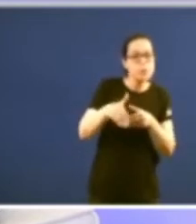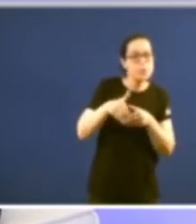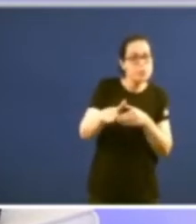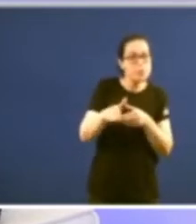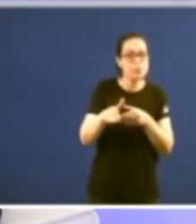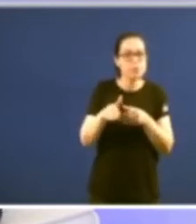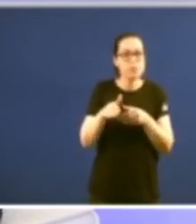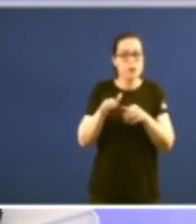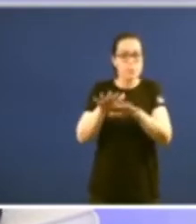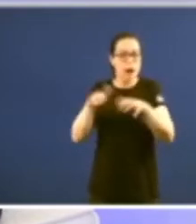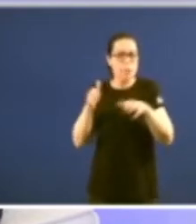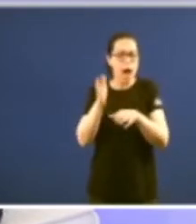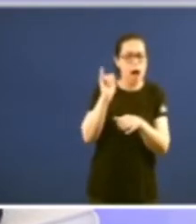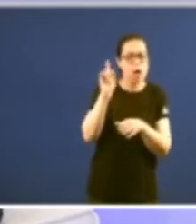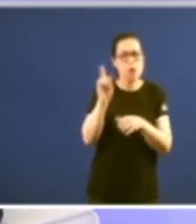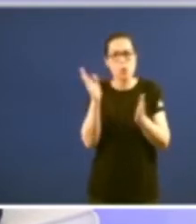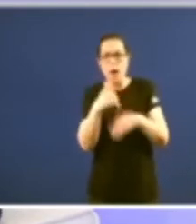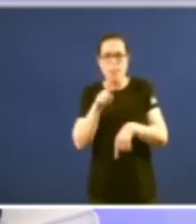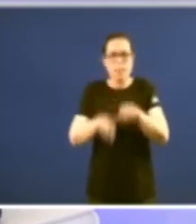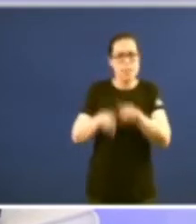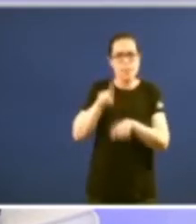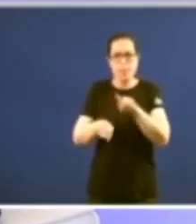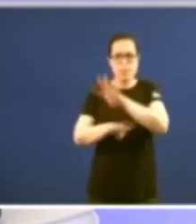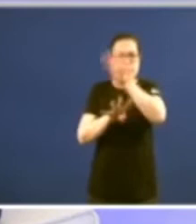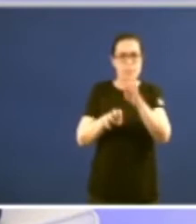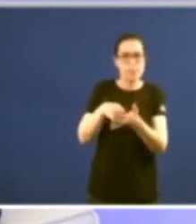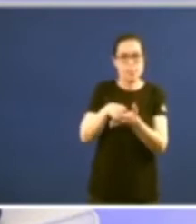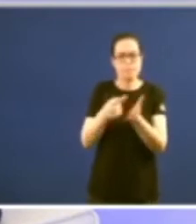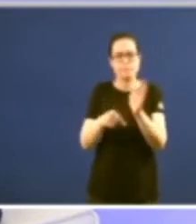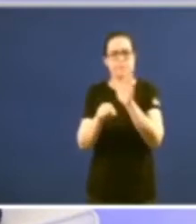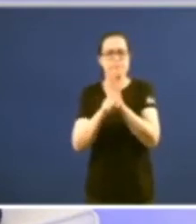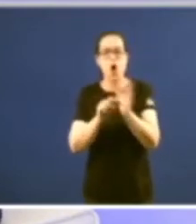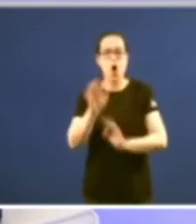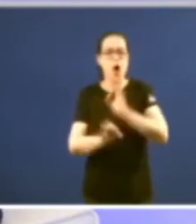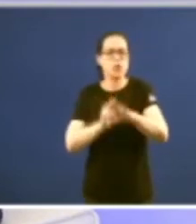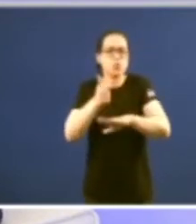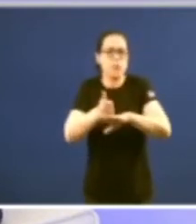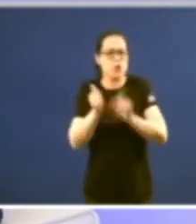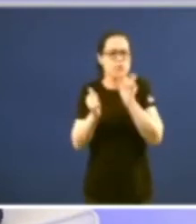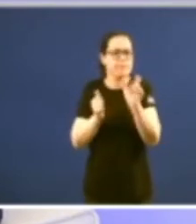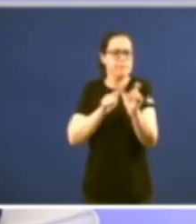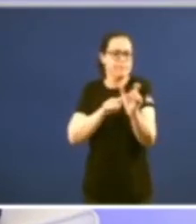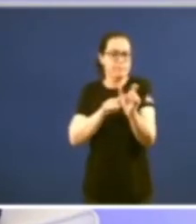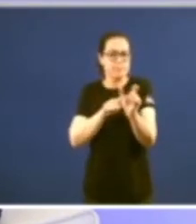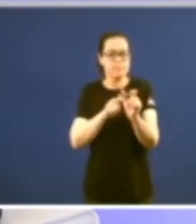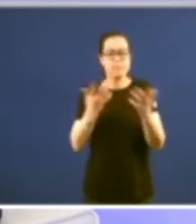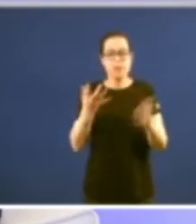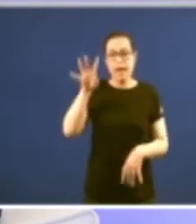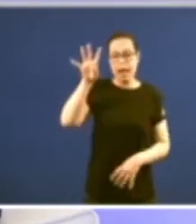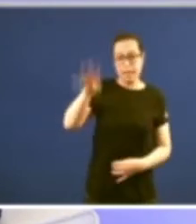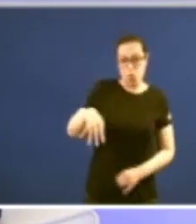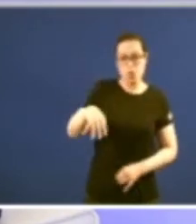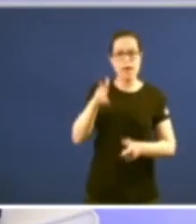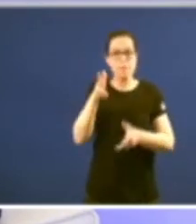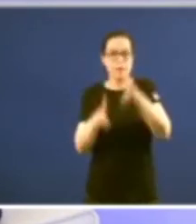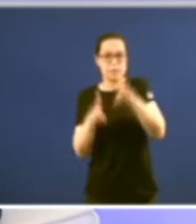ter parlamento que ocorre despois? pois ocorre que cando se busca a fórmula para designar a Cataluña e